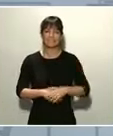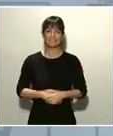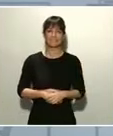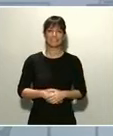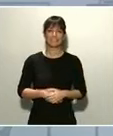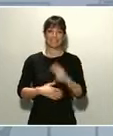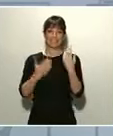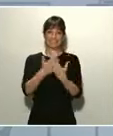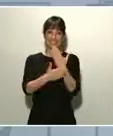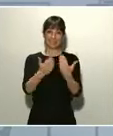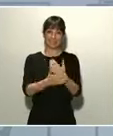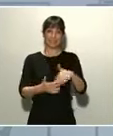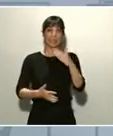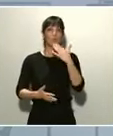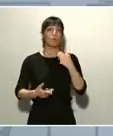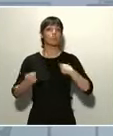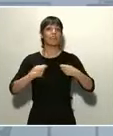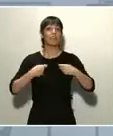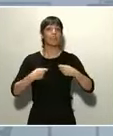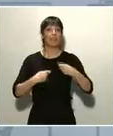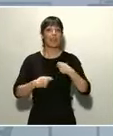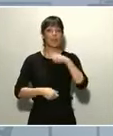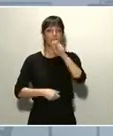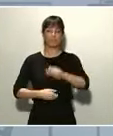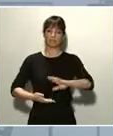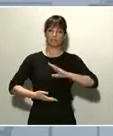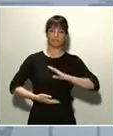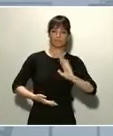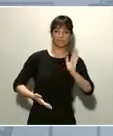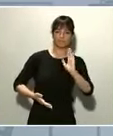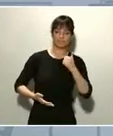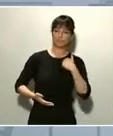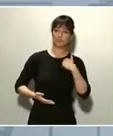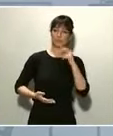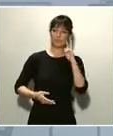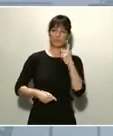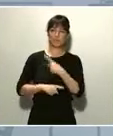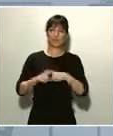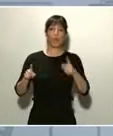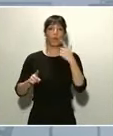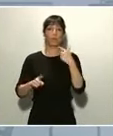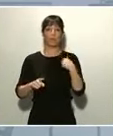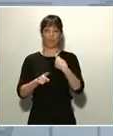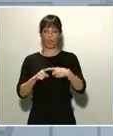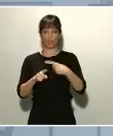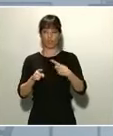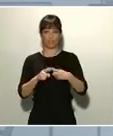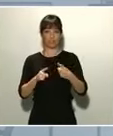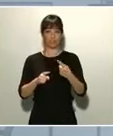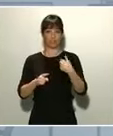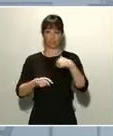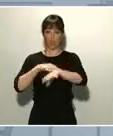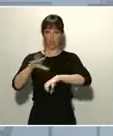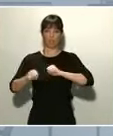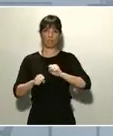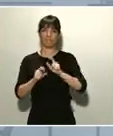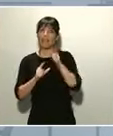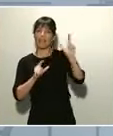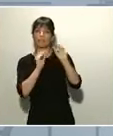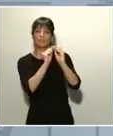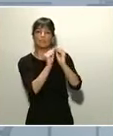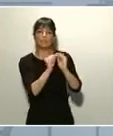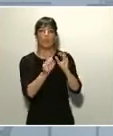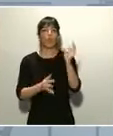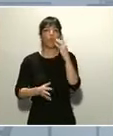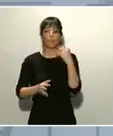atiende en la tienda, a quienes desde lugares remotos producen los bienes que consumimos, a quienes sostienen las comunicaciones que nos mantienen conectados,